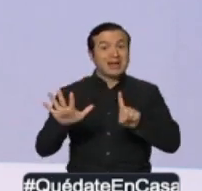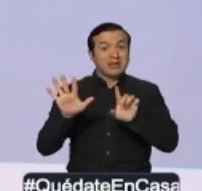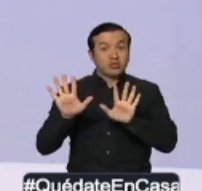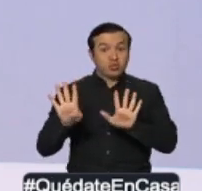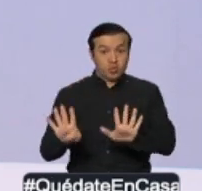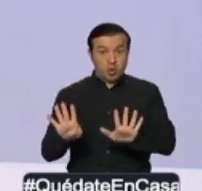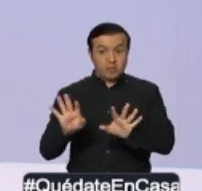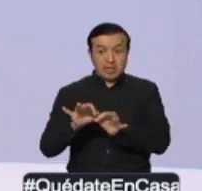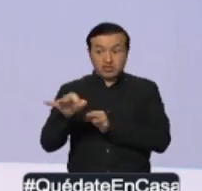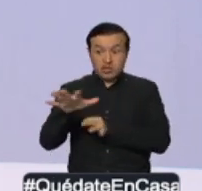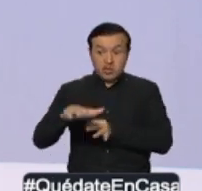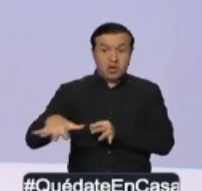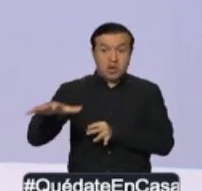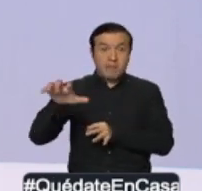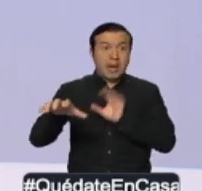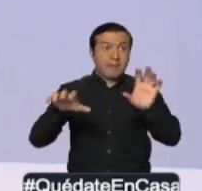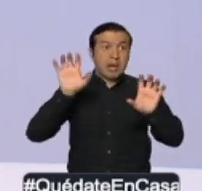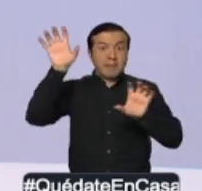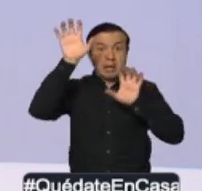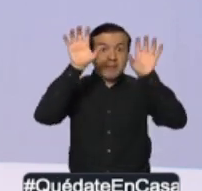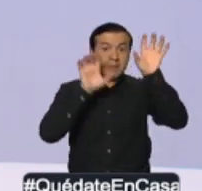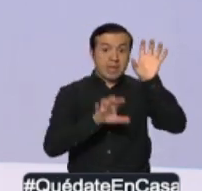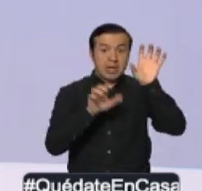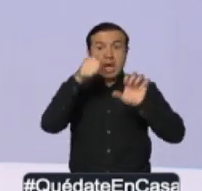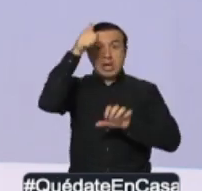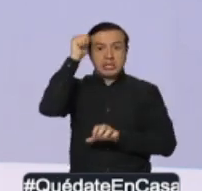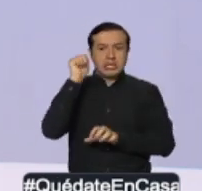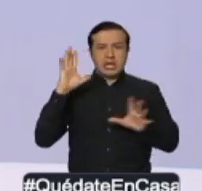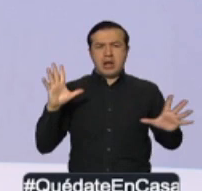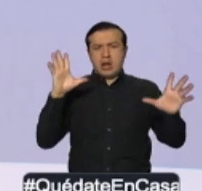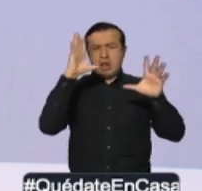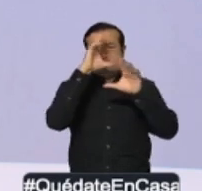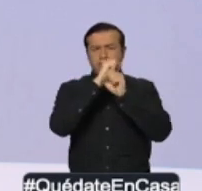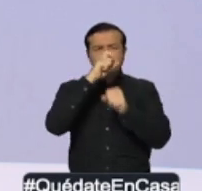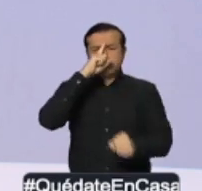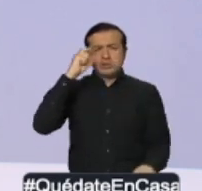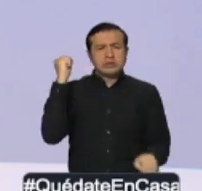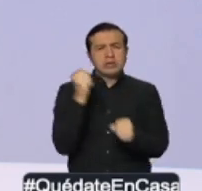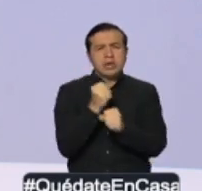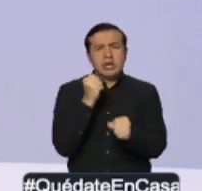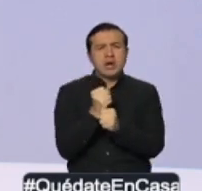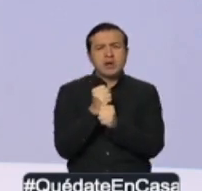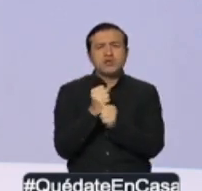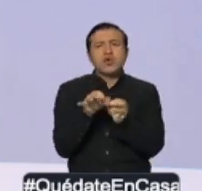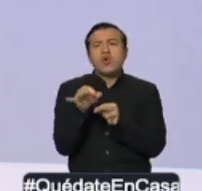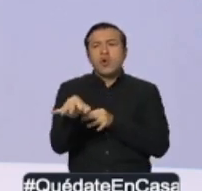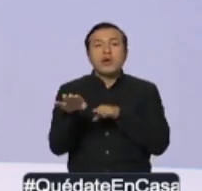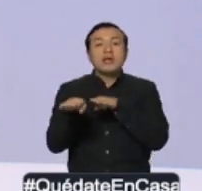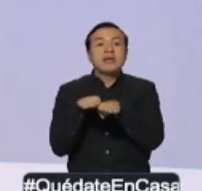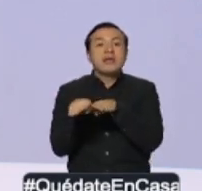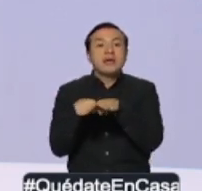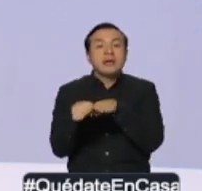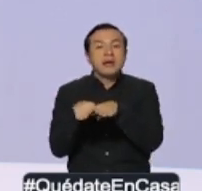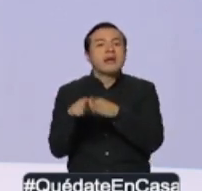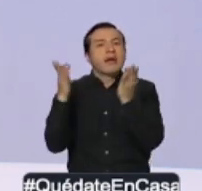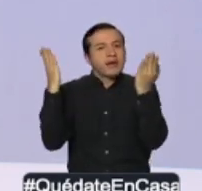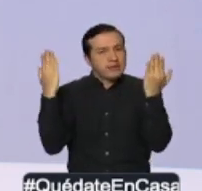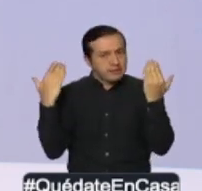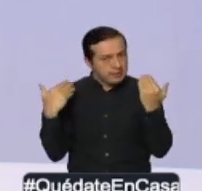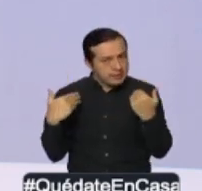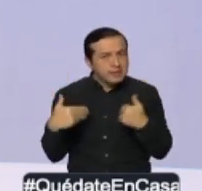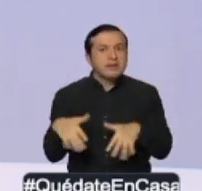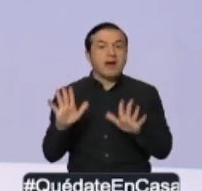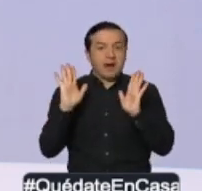Ayer, hasta altas horas de la noche, estuvimos trabajando en Ibarra para conseguir eso y logramos ya